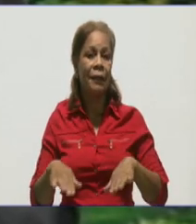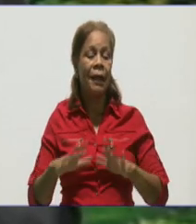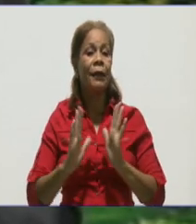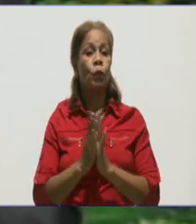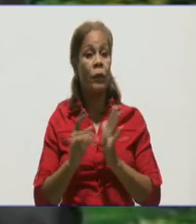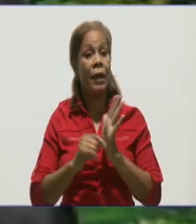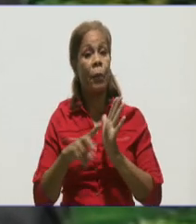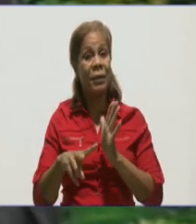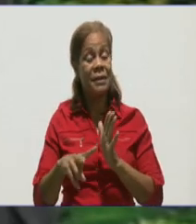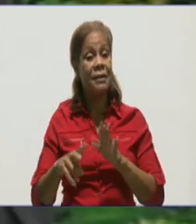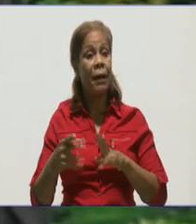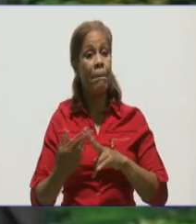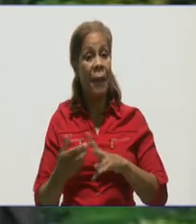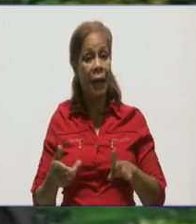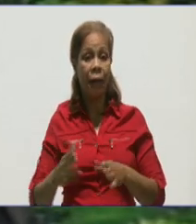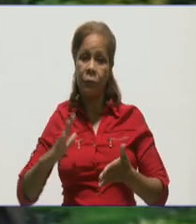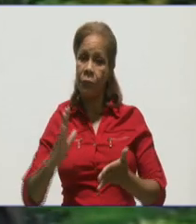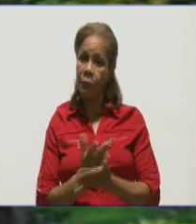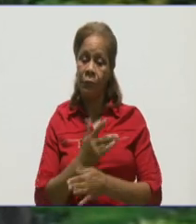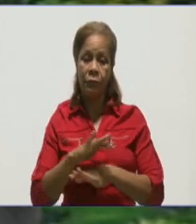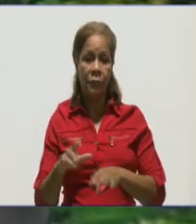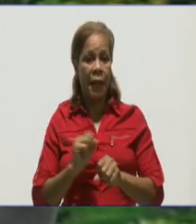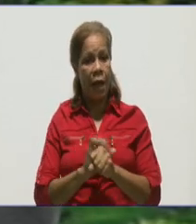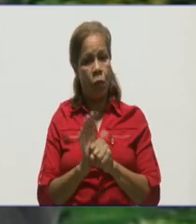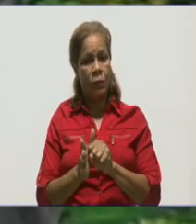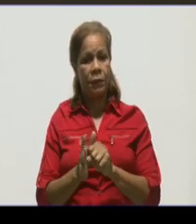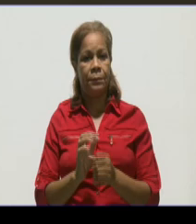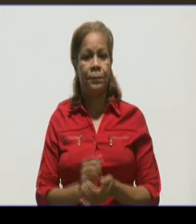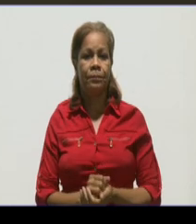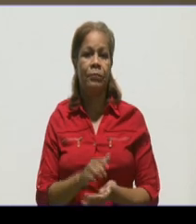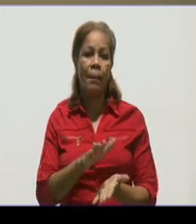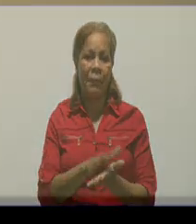evitar la transmisión de la COVID-19. Mantenga la sintonía.